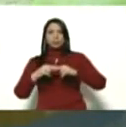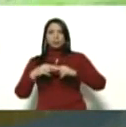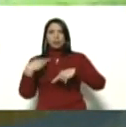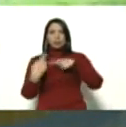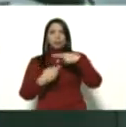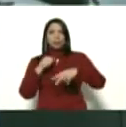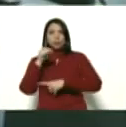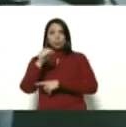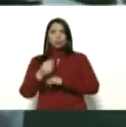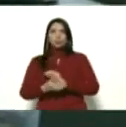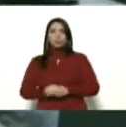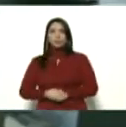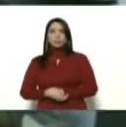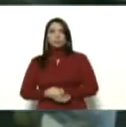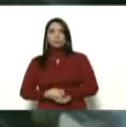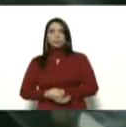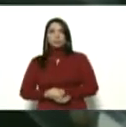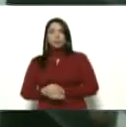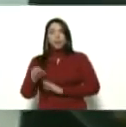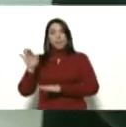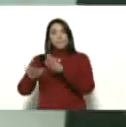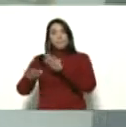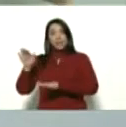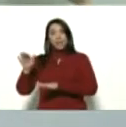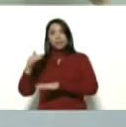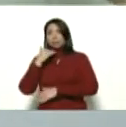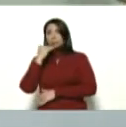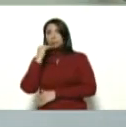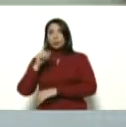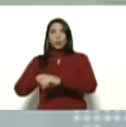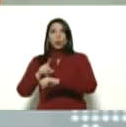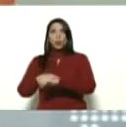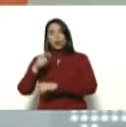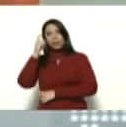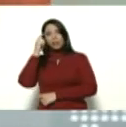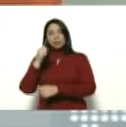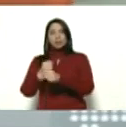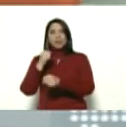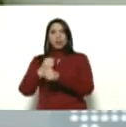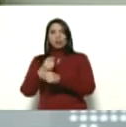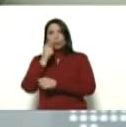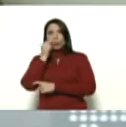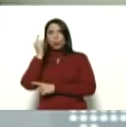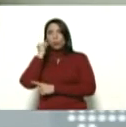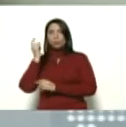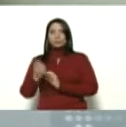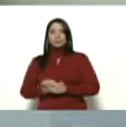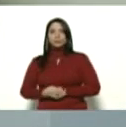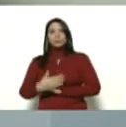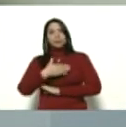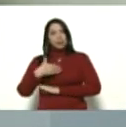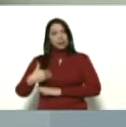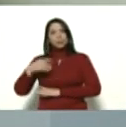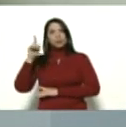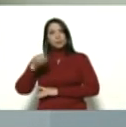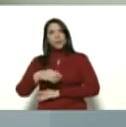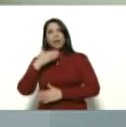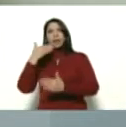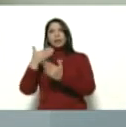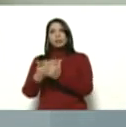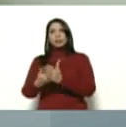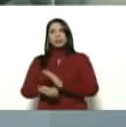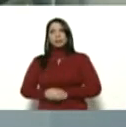revolución y apenas a horas del día del trabajador y la trabajadora queremos también agradecer